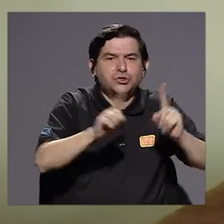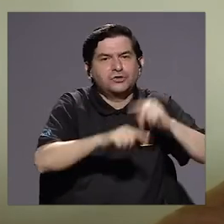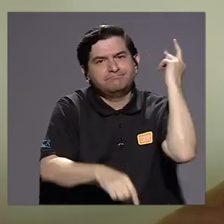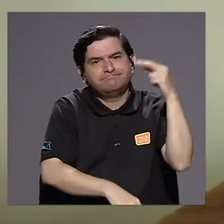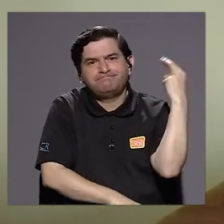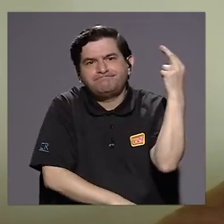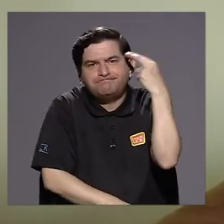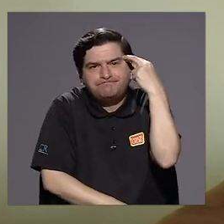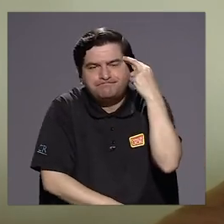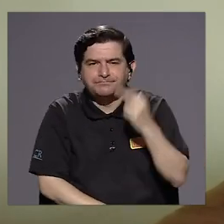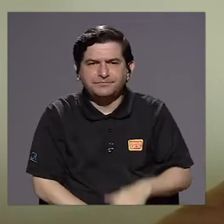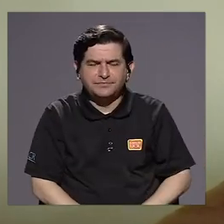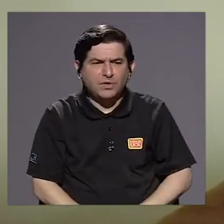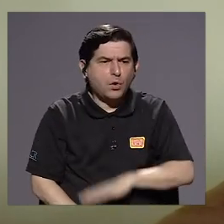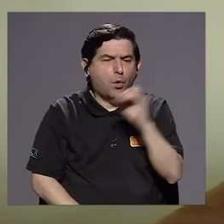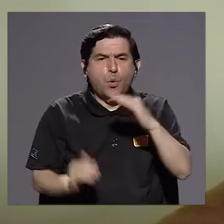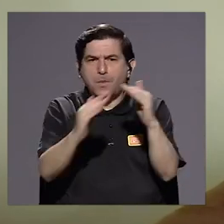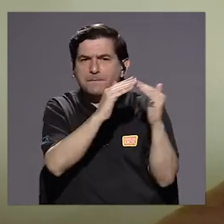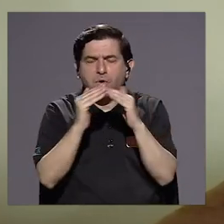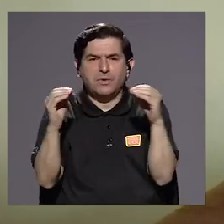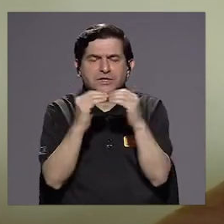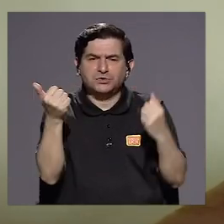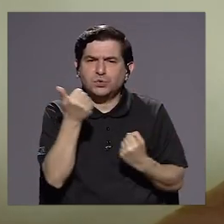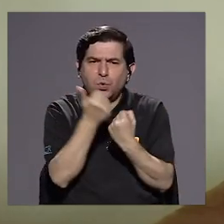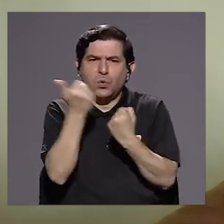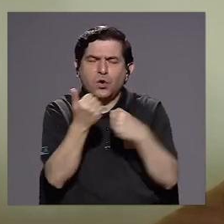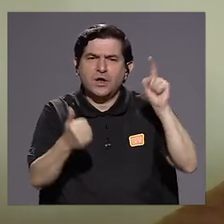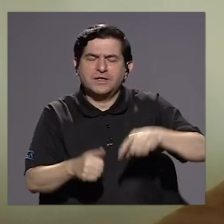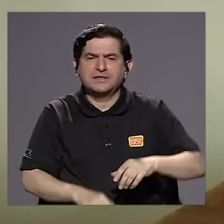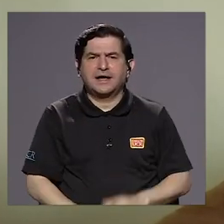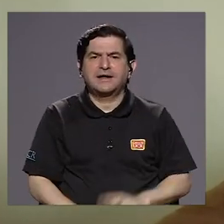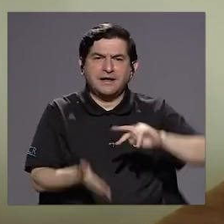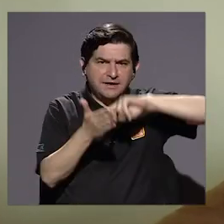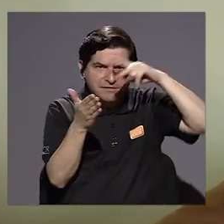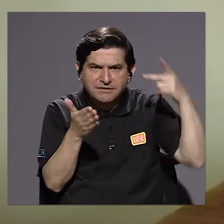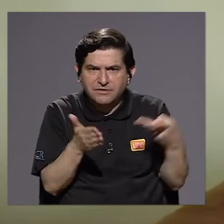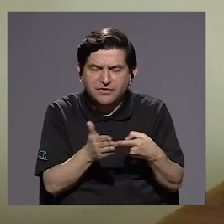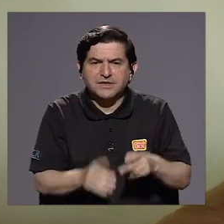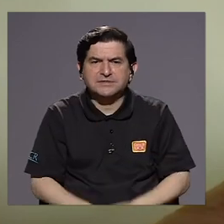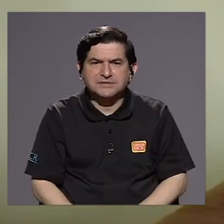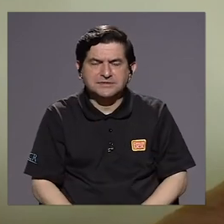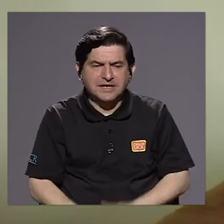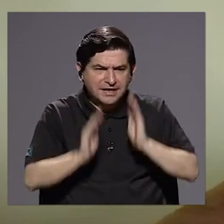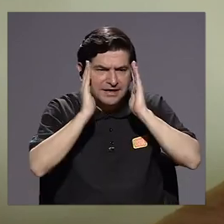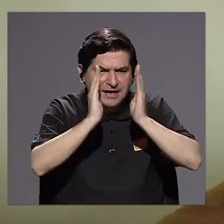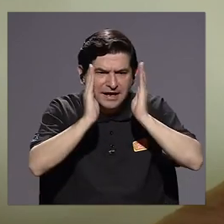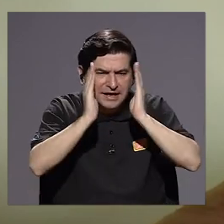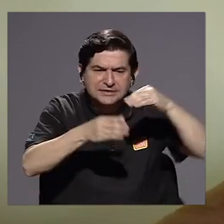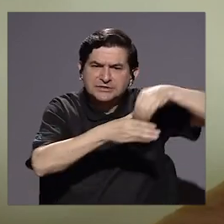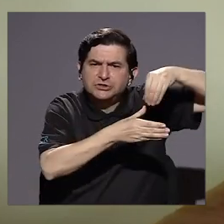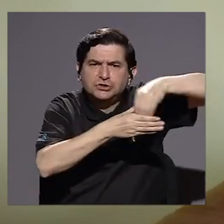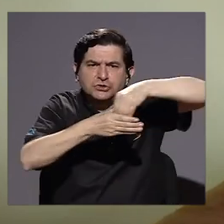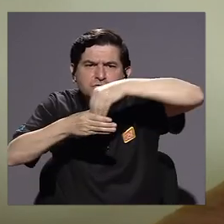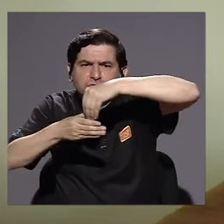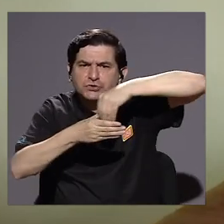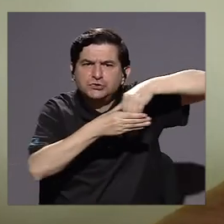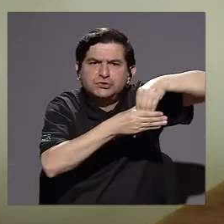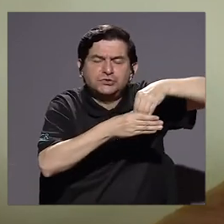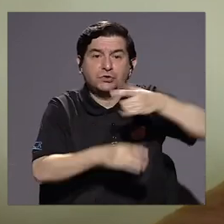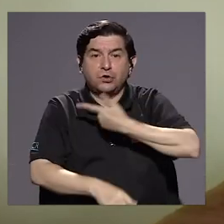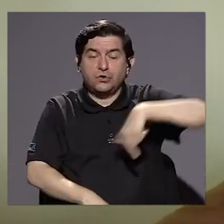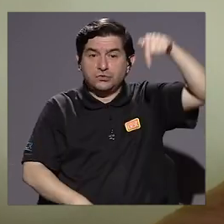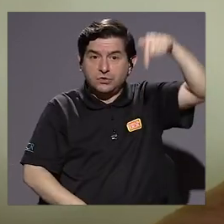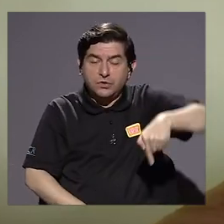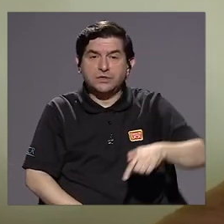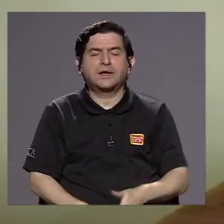razones. ¿Cuál es la población que requiere más apoyo en el término del abordaje de los contenidos? Bueno, estamos